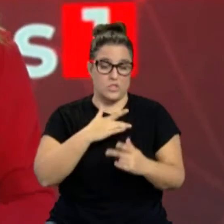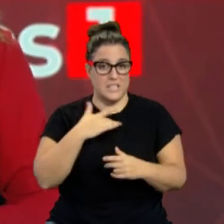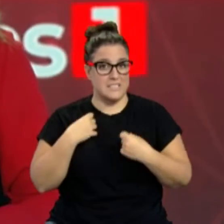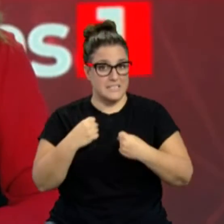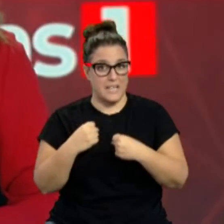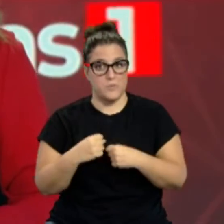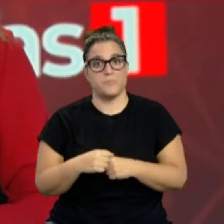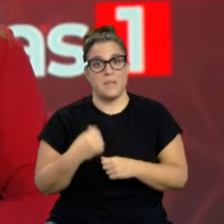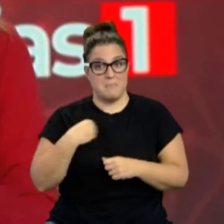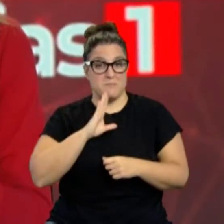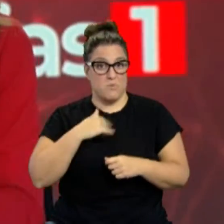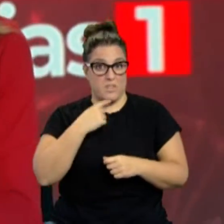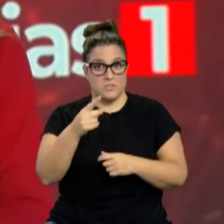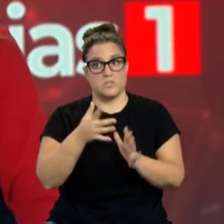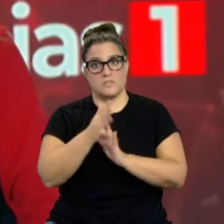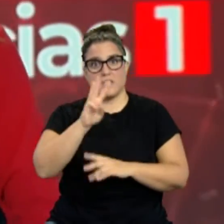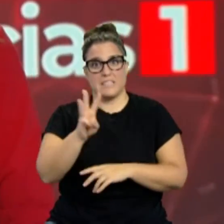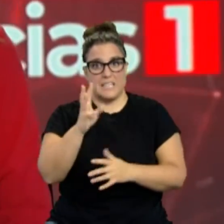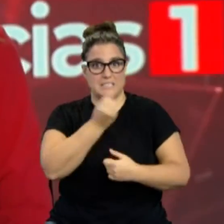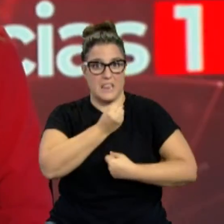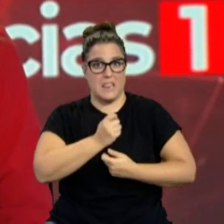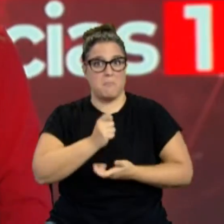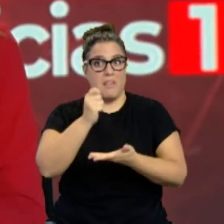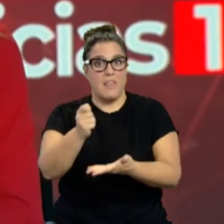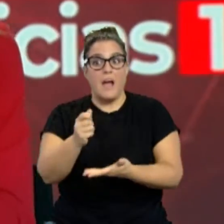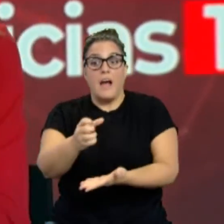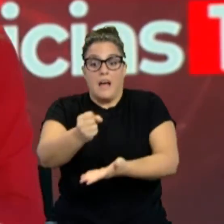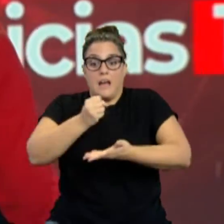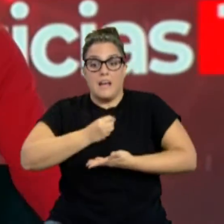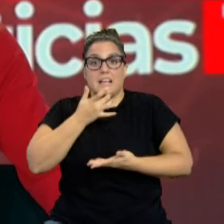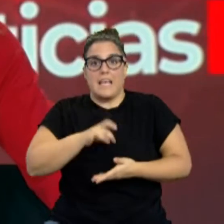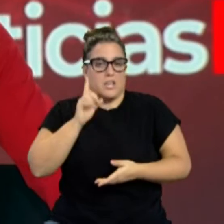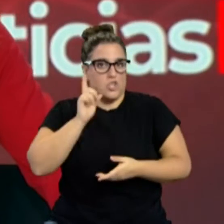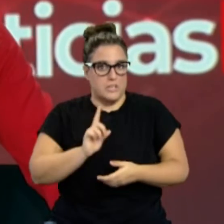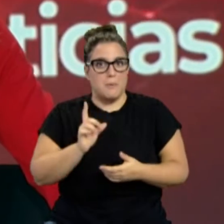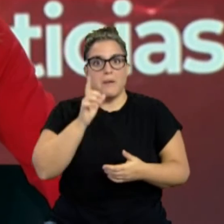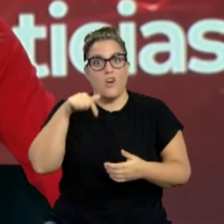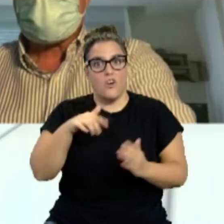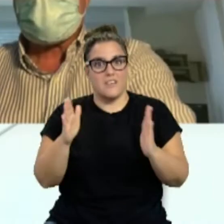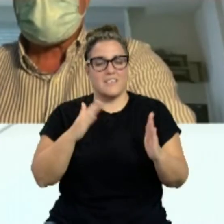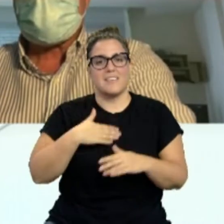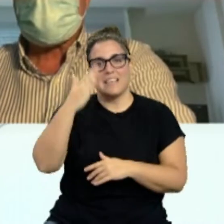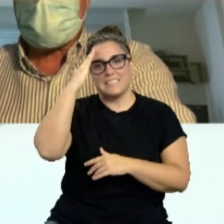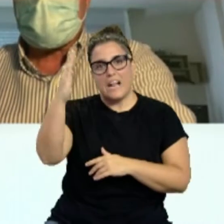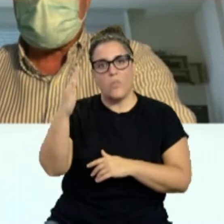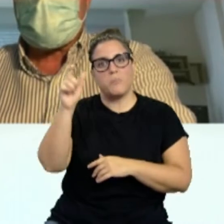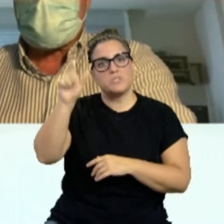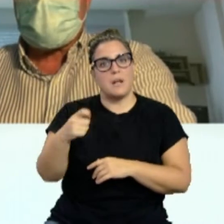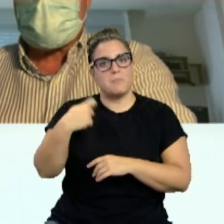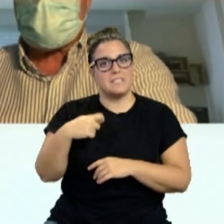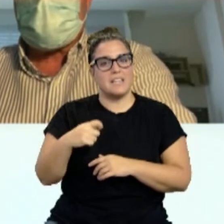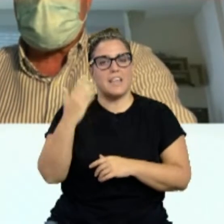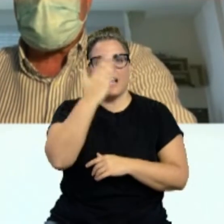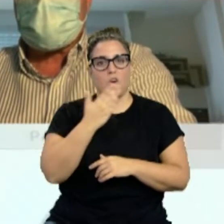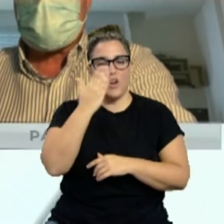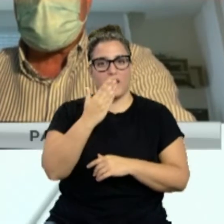manos de la presidenta del gobierno de Navarra. El gobierno aún no ha anunciado quién lo recogerá. Nosotros en este punto saludamos en directo al presidente del Colegio de Médicos de Navarra,